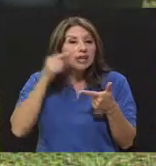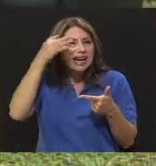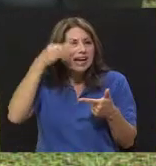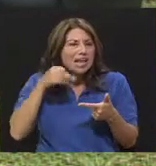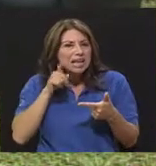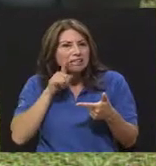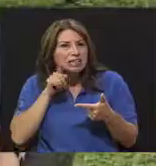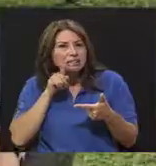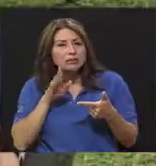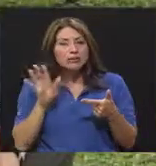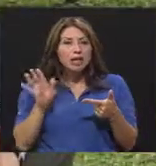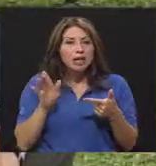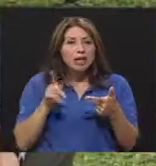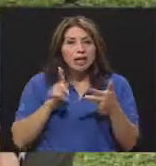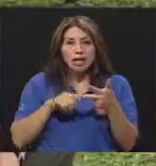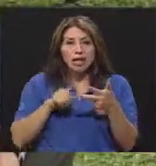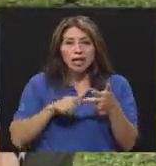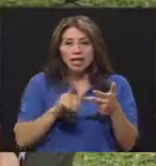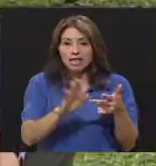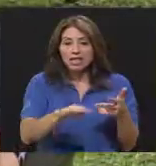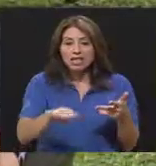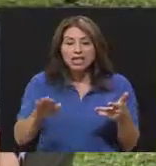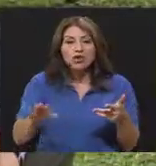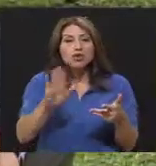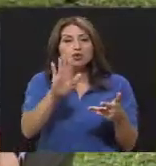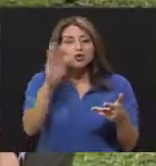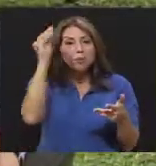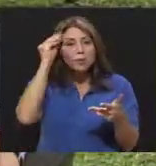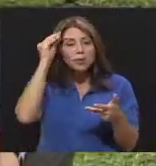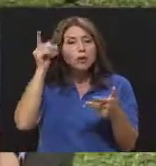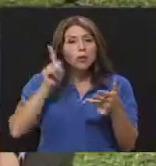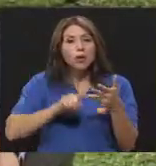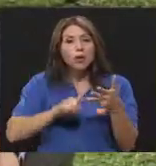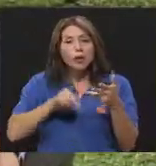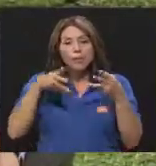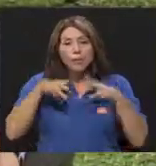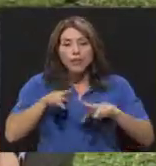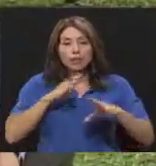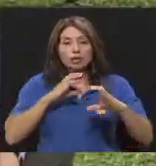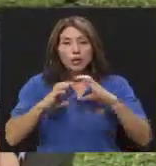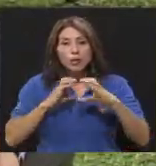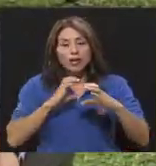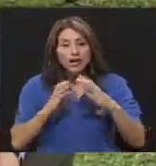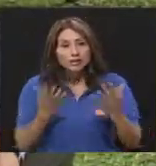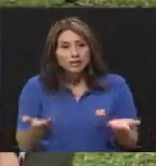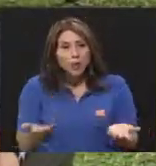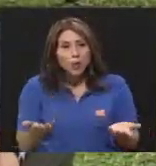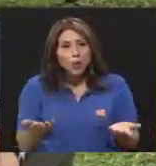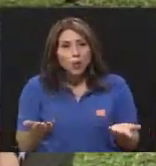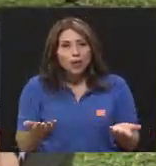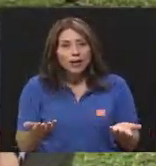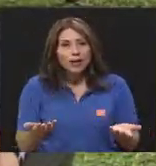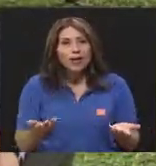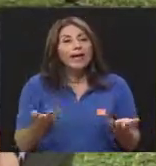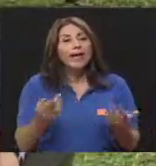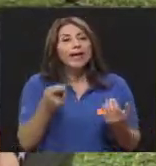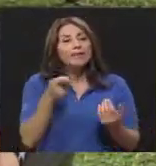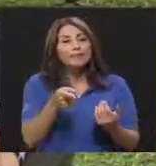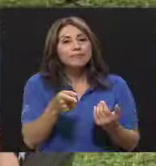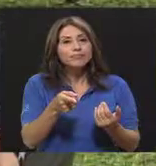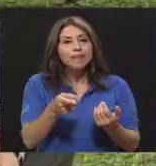niños y los adolescentes a los medios de comunicación donde, digamos, la sexualidad